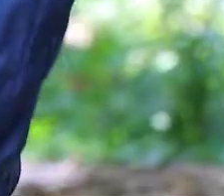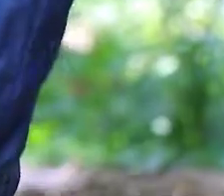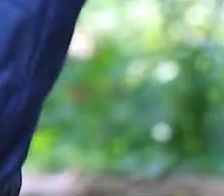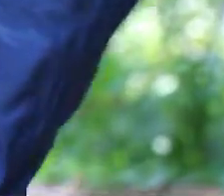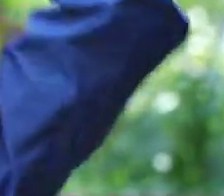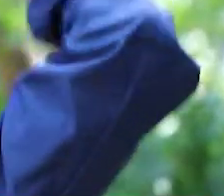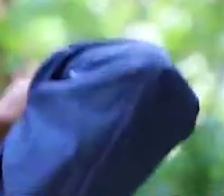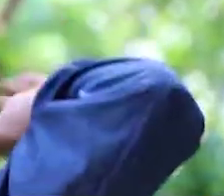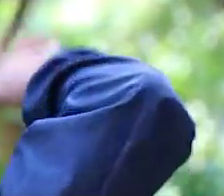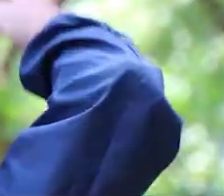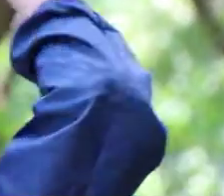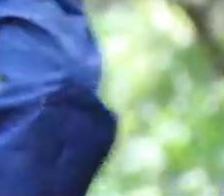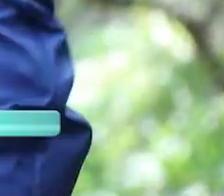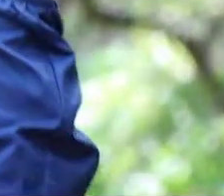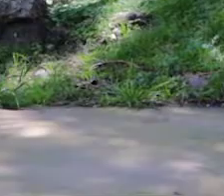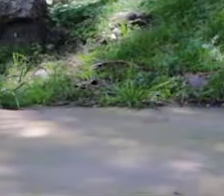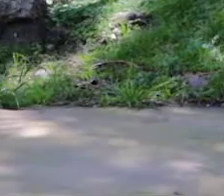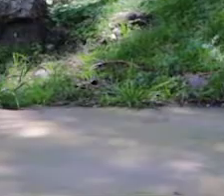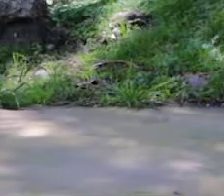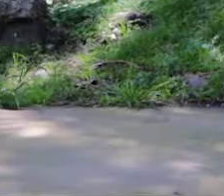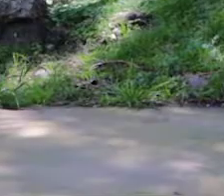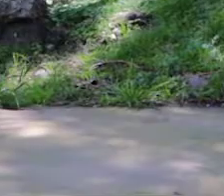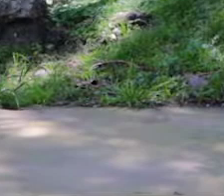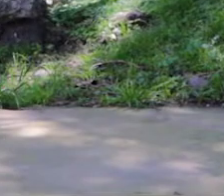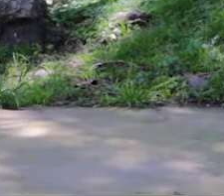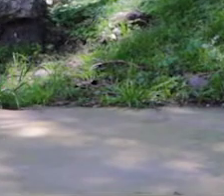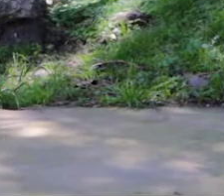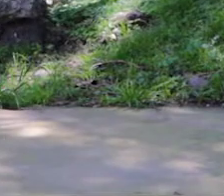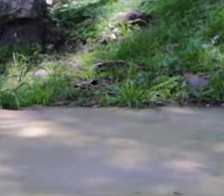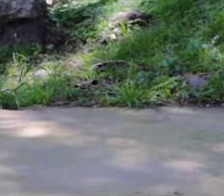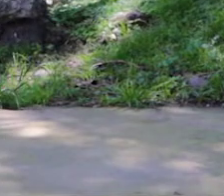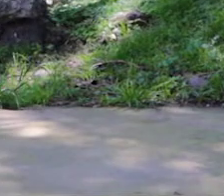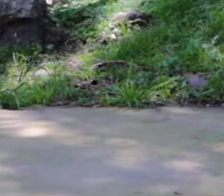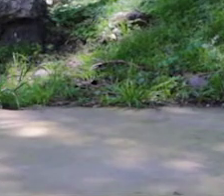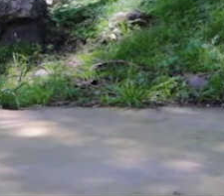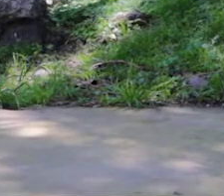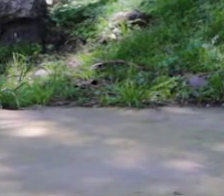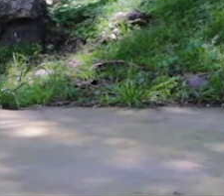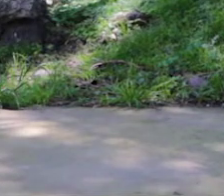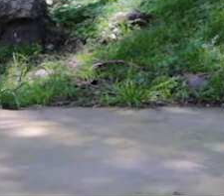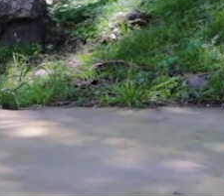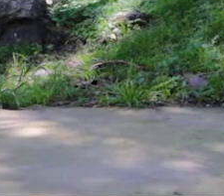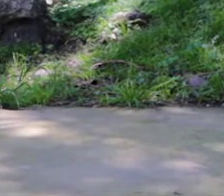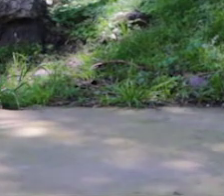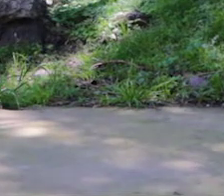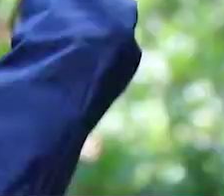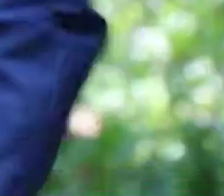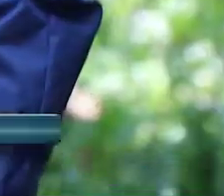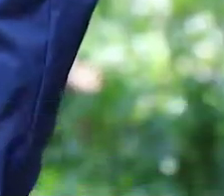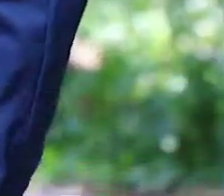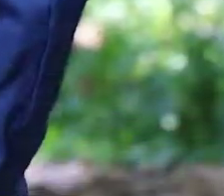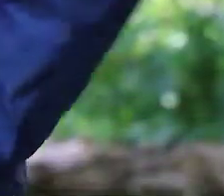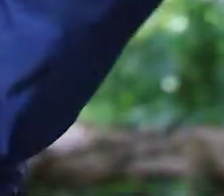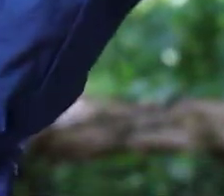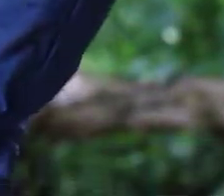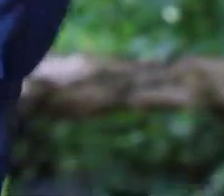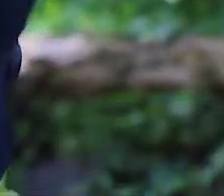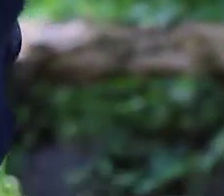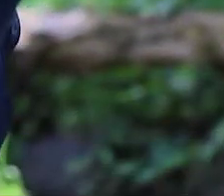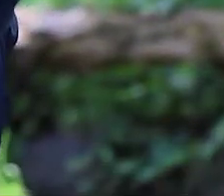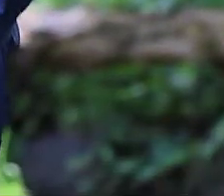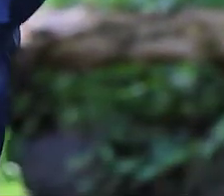Flexión y estendo, con fuerza, con fuerza. Bien, Jair, muy bien, con fuerza. Uno más. Bien,